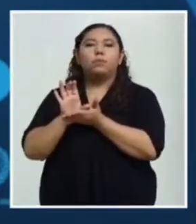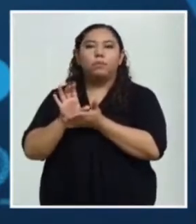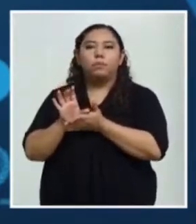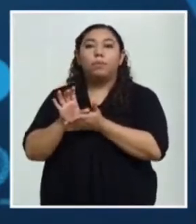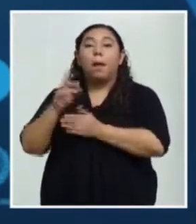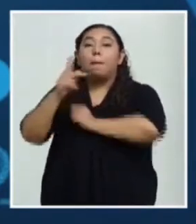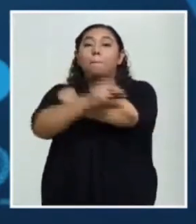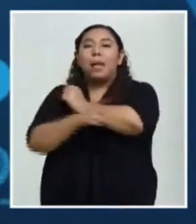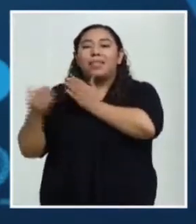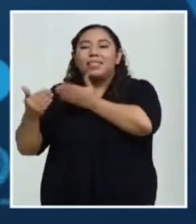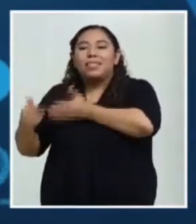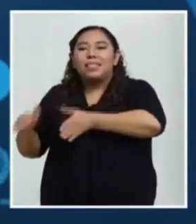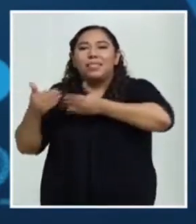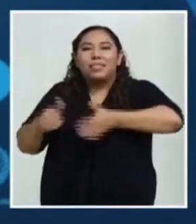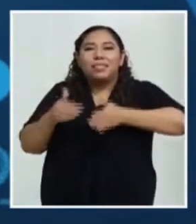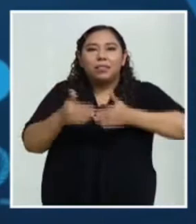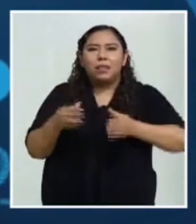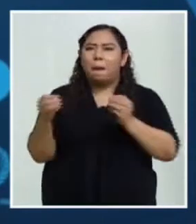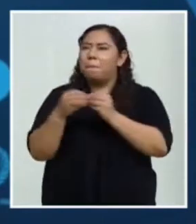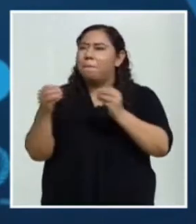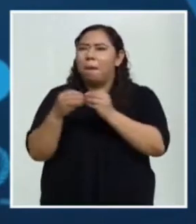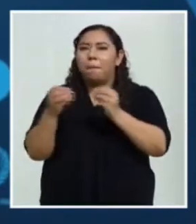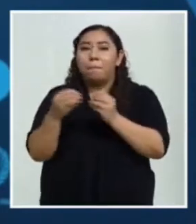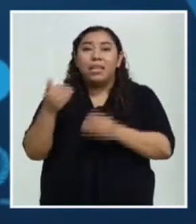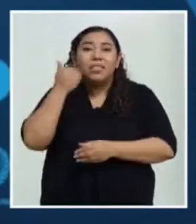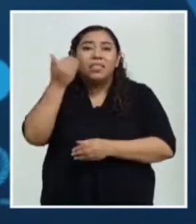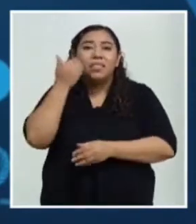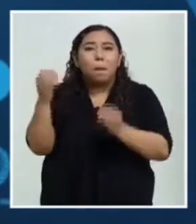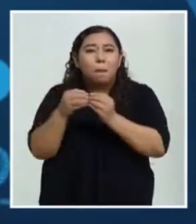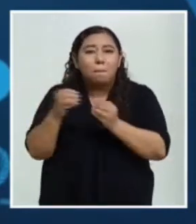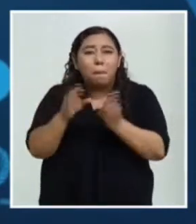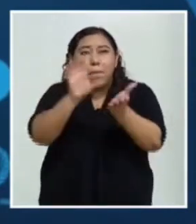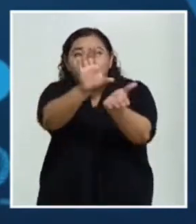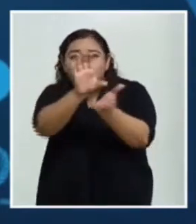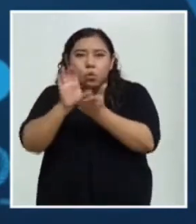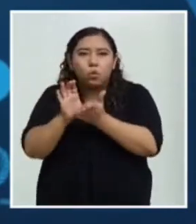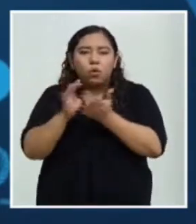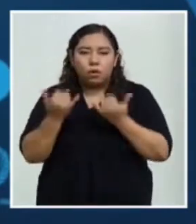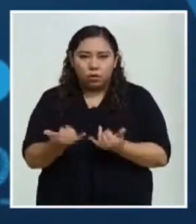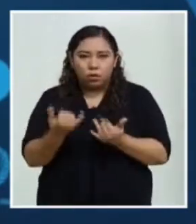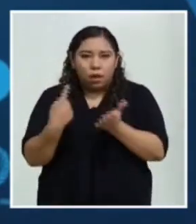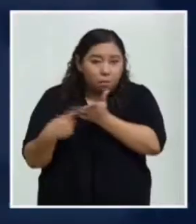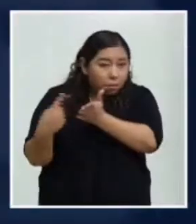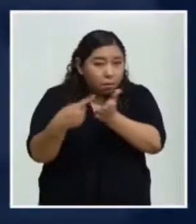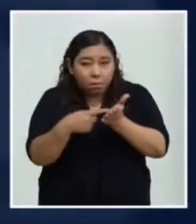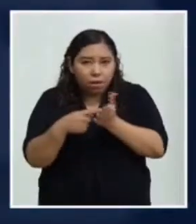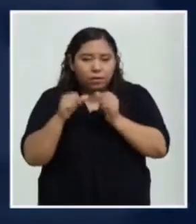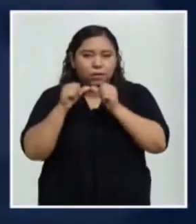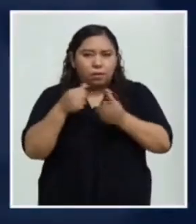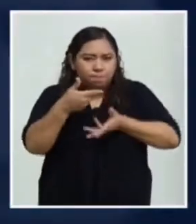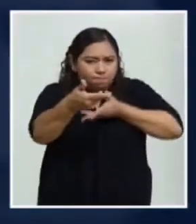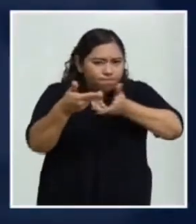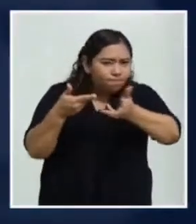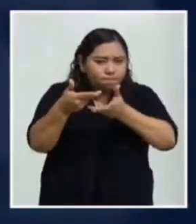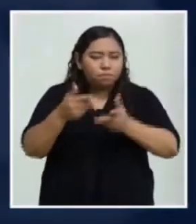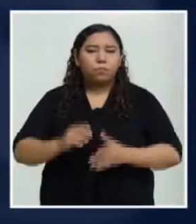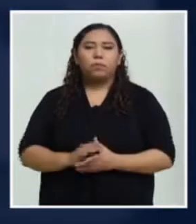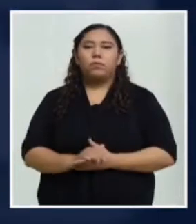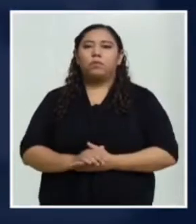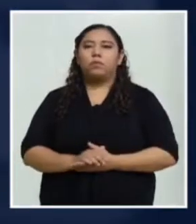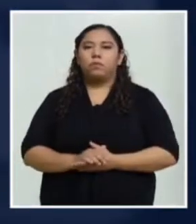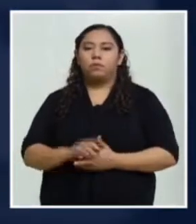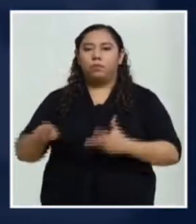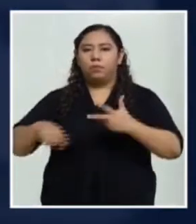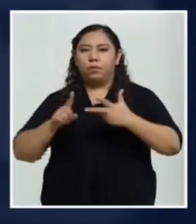más vacunas. Por eso que todavía estamos en la negociación con algunos productores. Doctor, la otra consulta